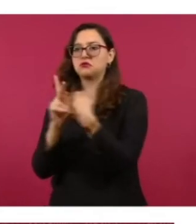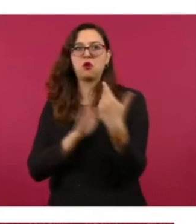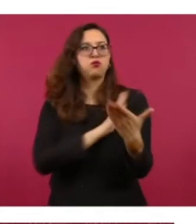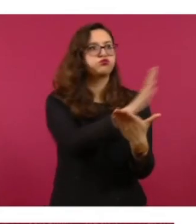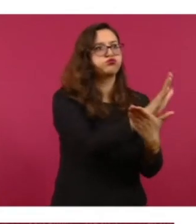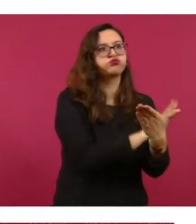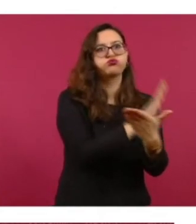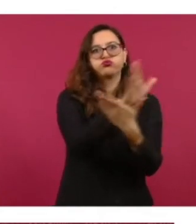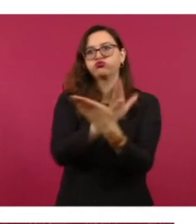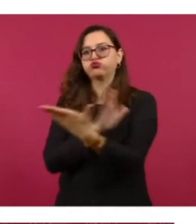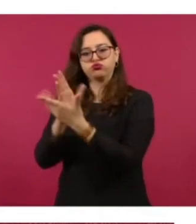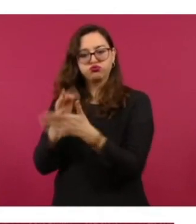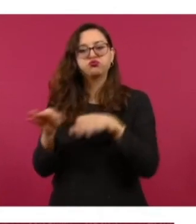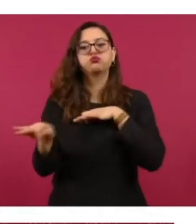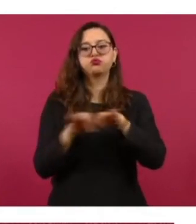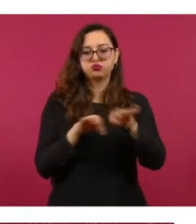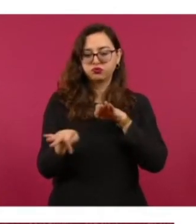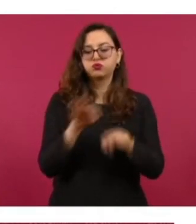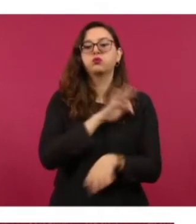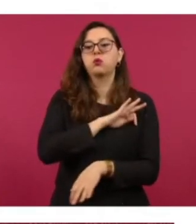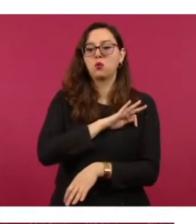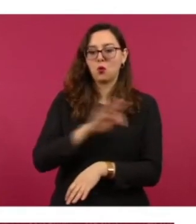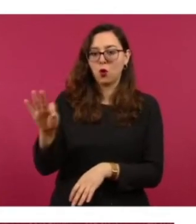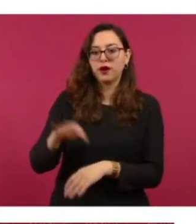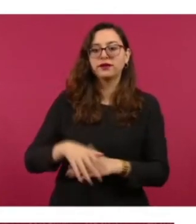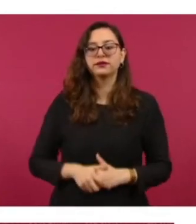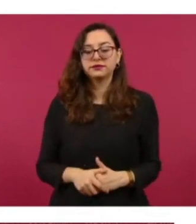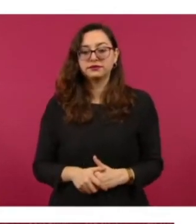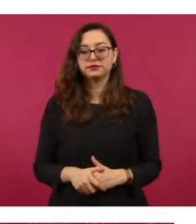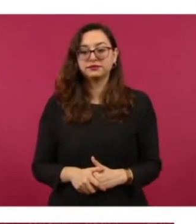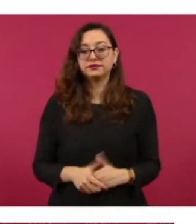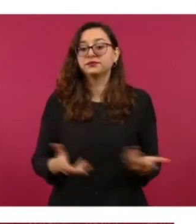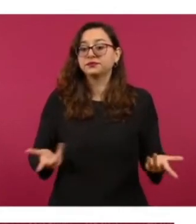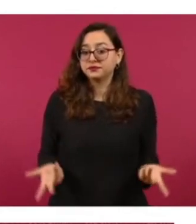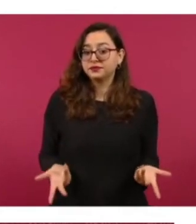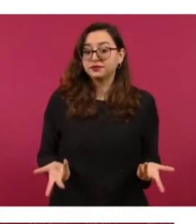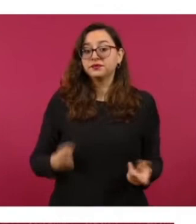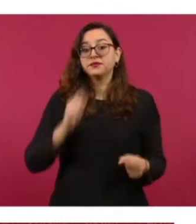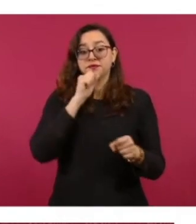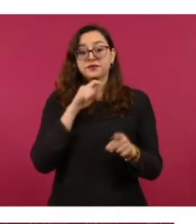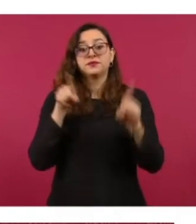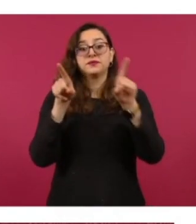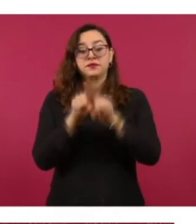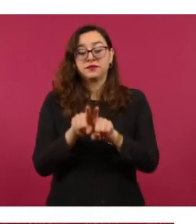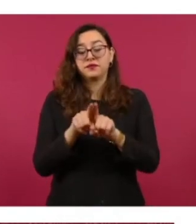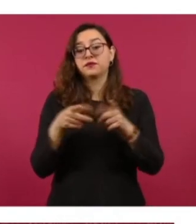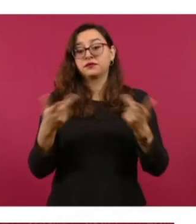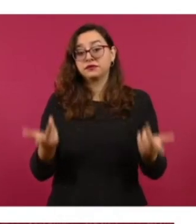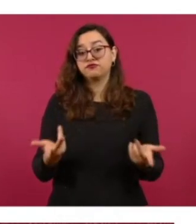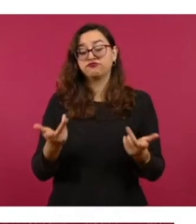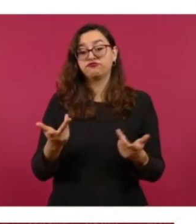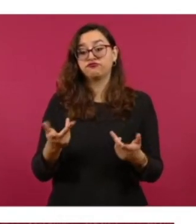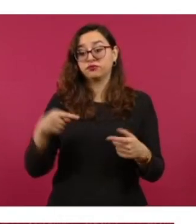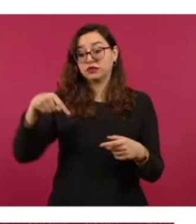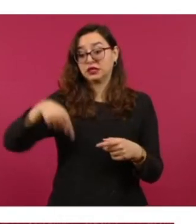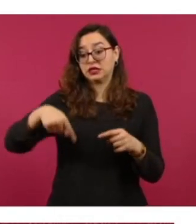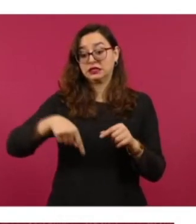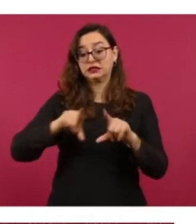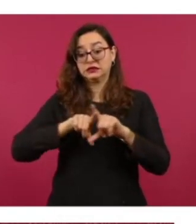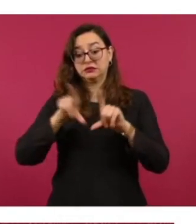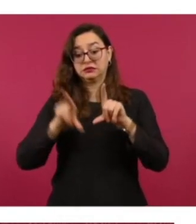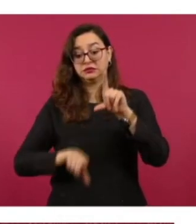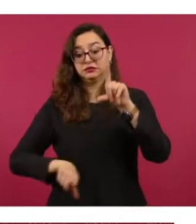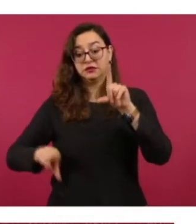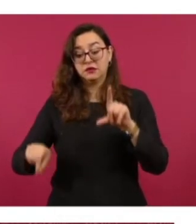además México ofreció facilidades para que las personas de Estados Unidos y Canadá que